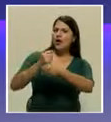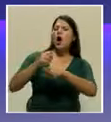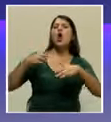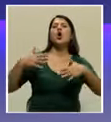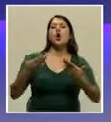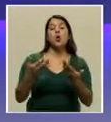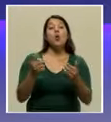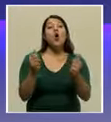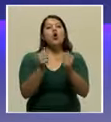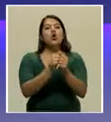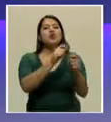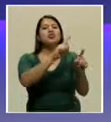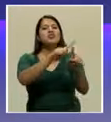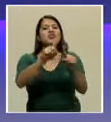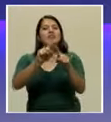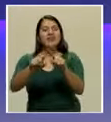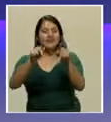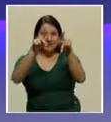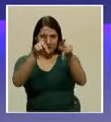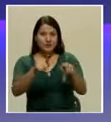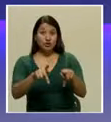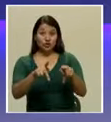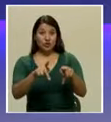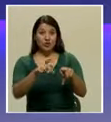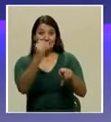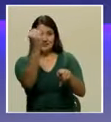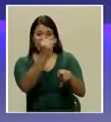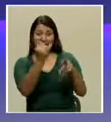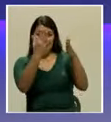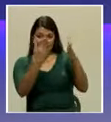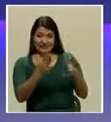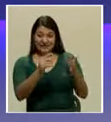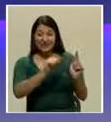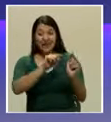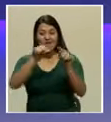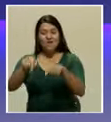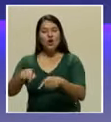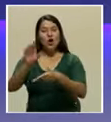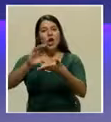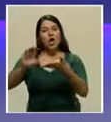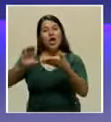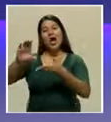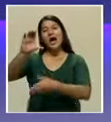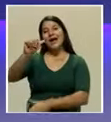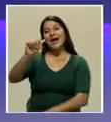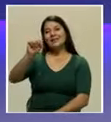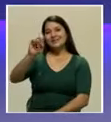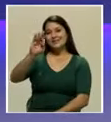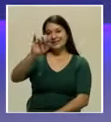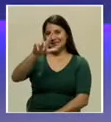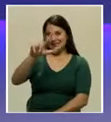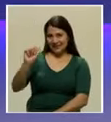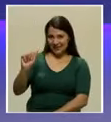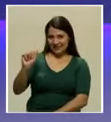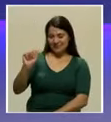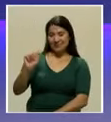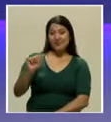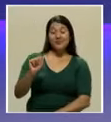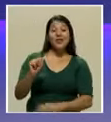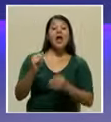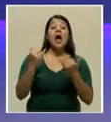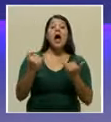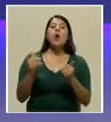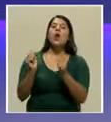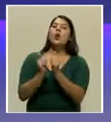costarricense que se formaron en el Conservatorio de Castella. En este viaje nos va a